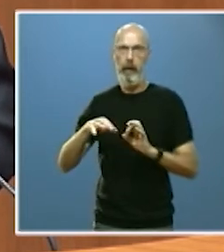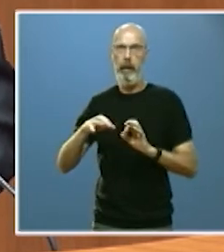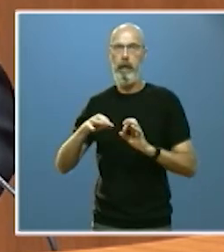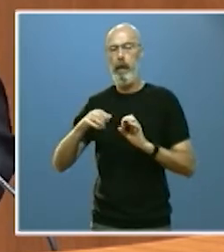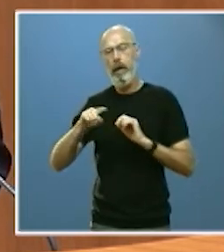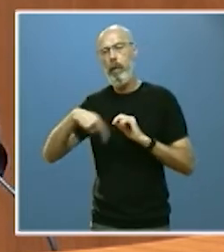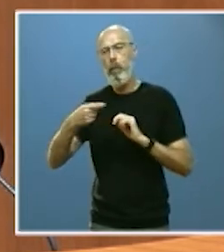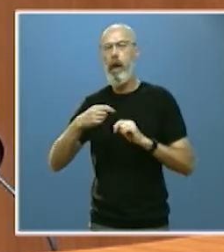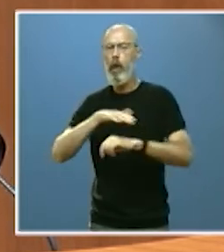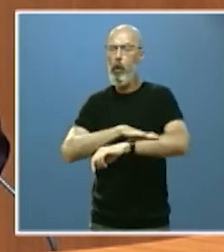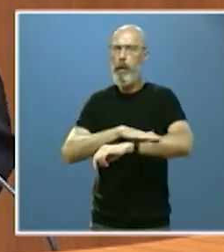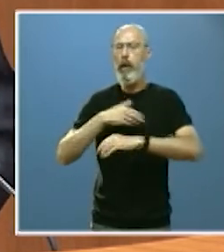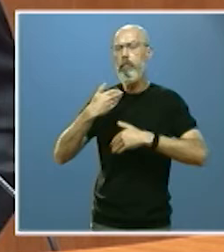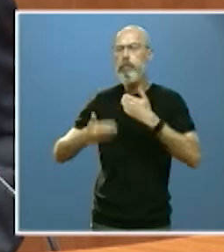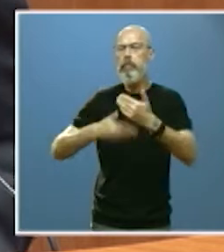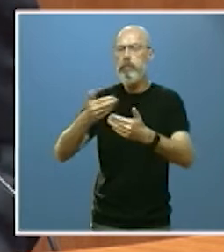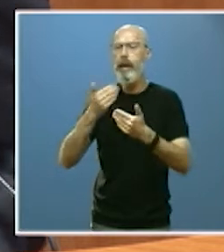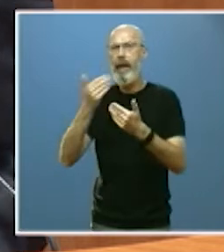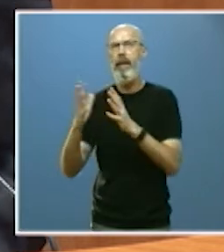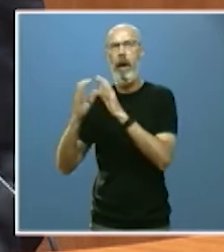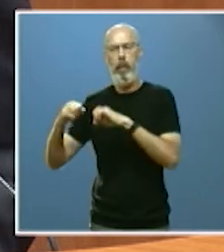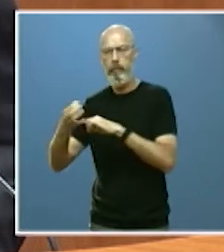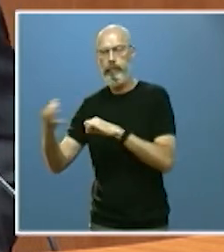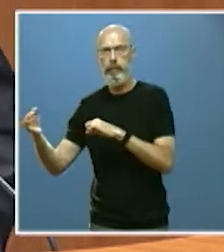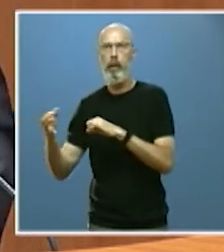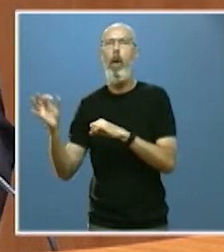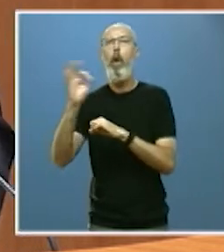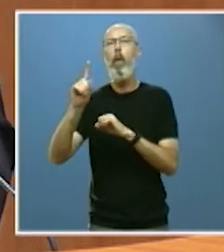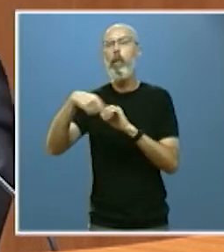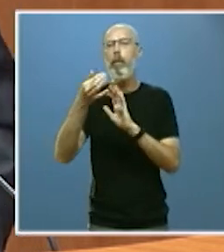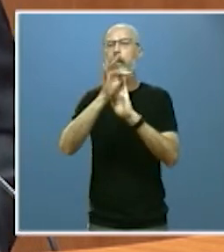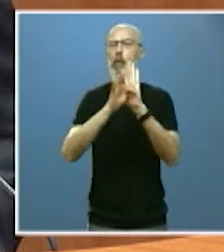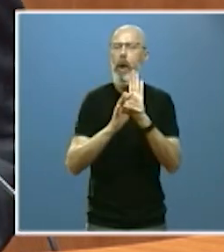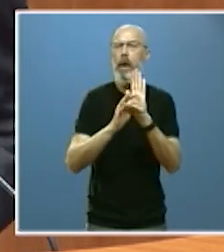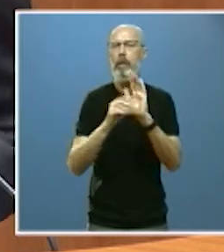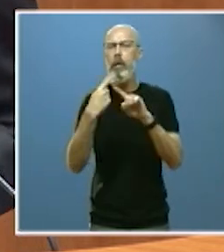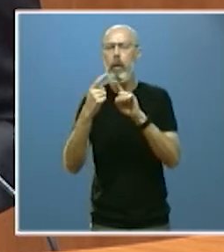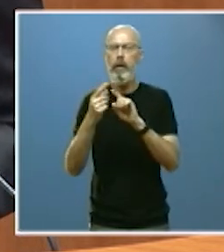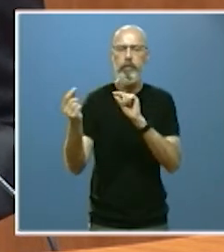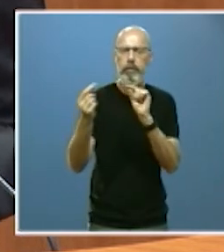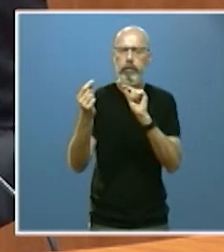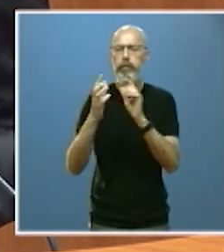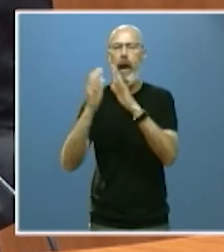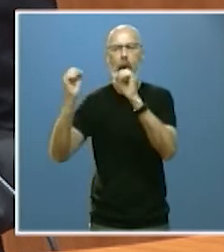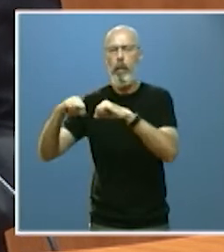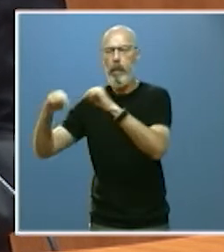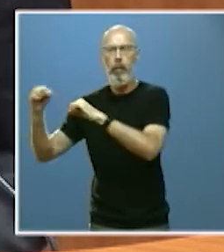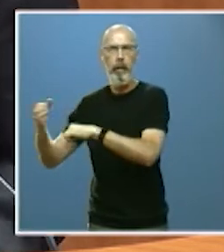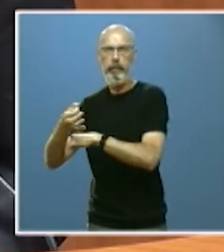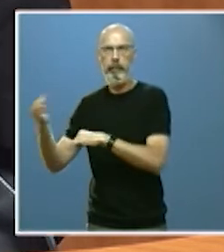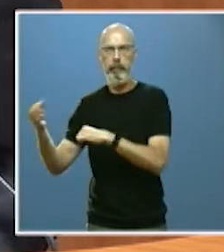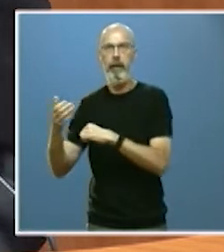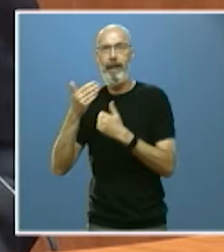gobernabilidad. O de los sucesivos acuerdos para aprobar los presupuestos que nos han permitido disponer todos estos últimos